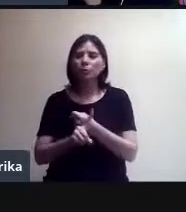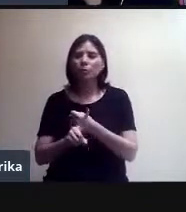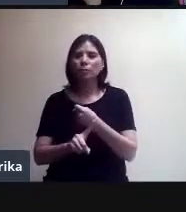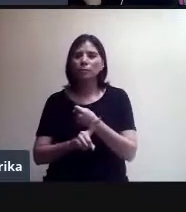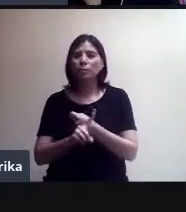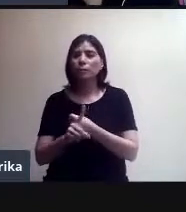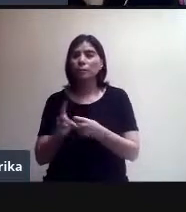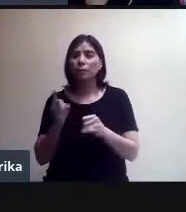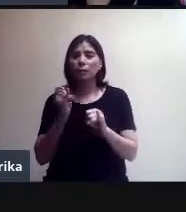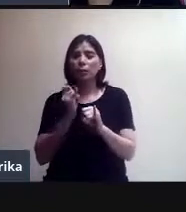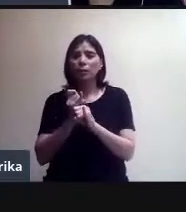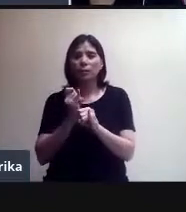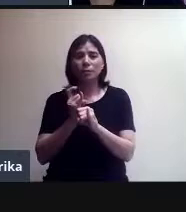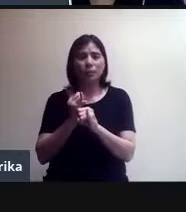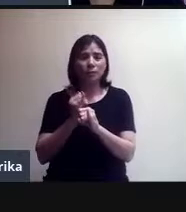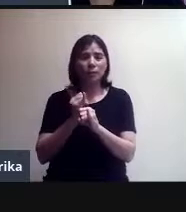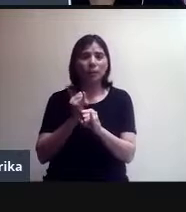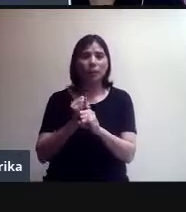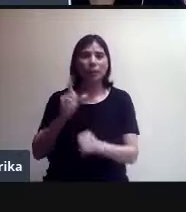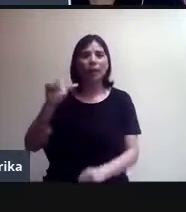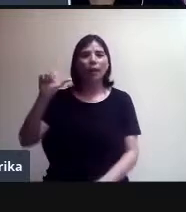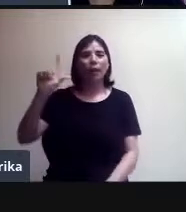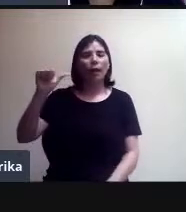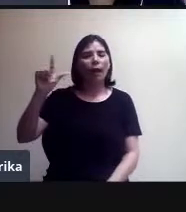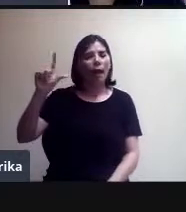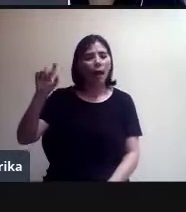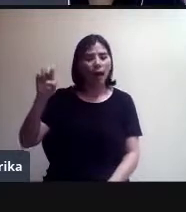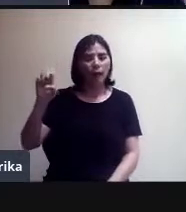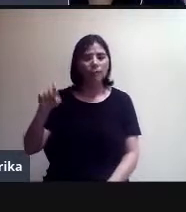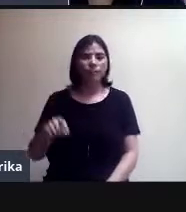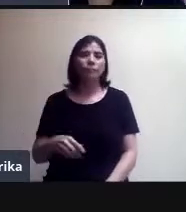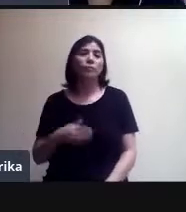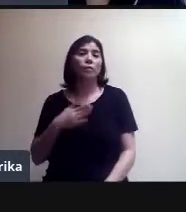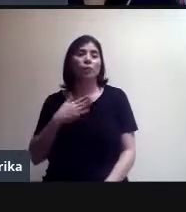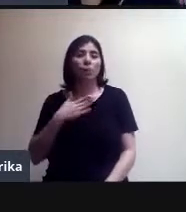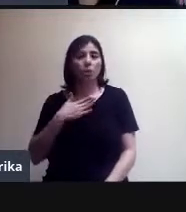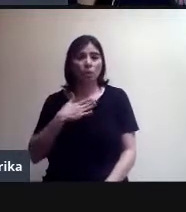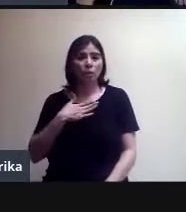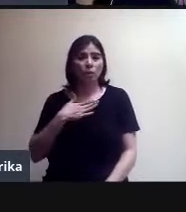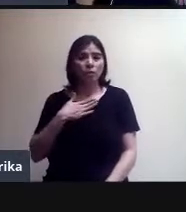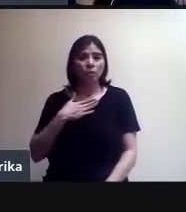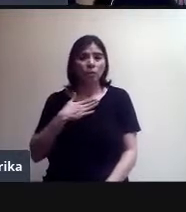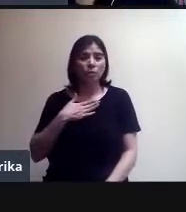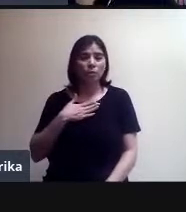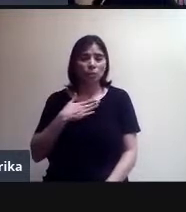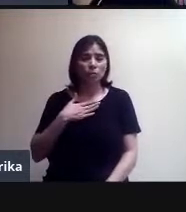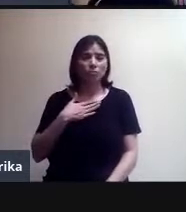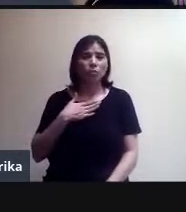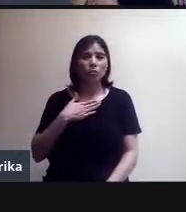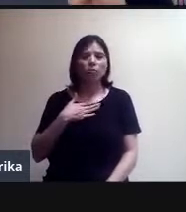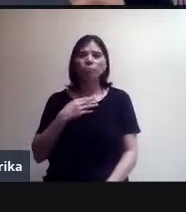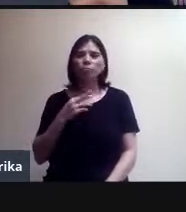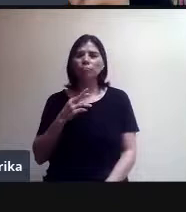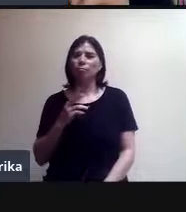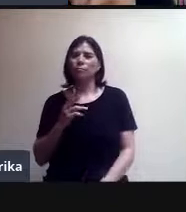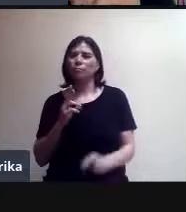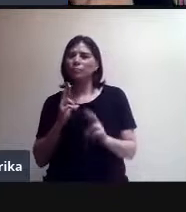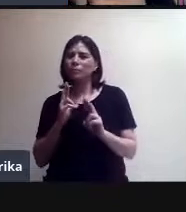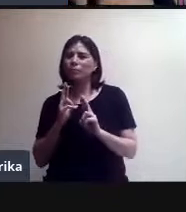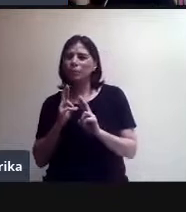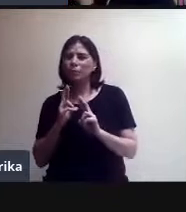Alejandra, voy a ir respondiendo a algunas